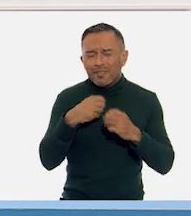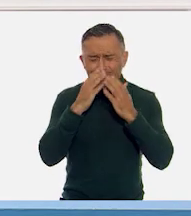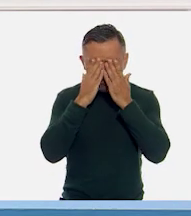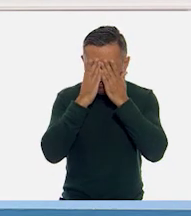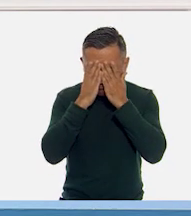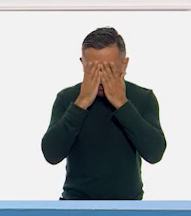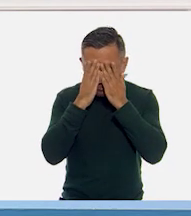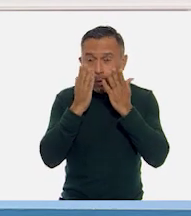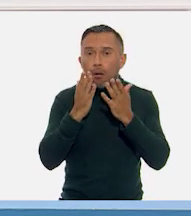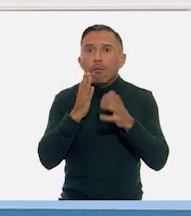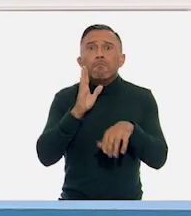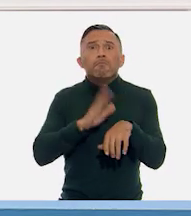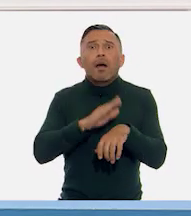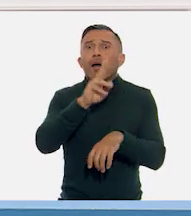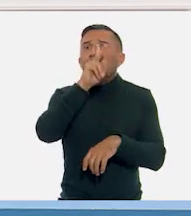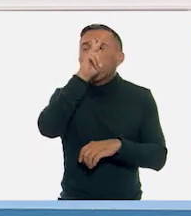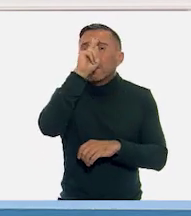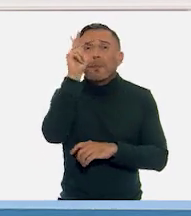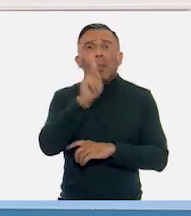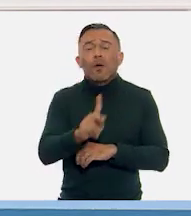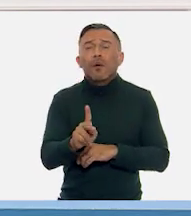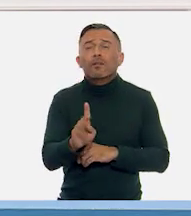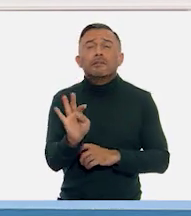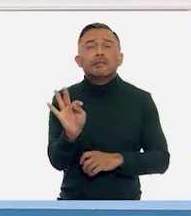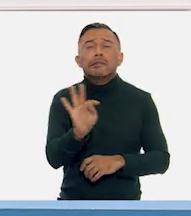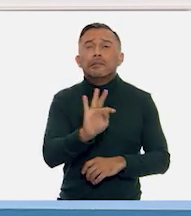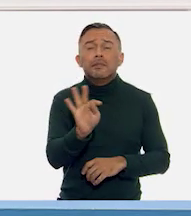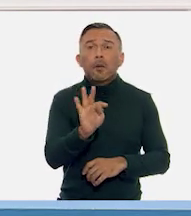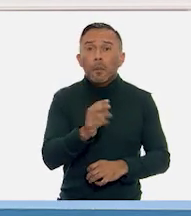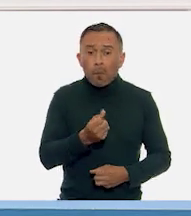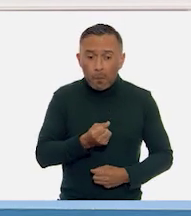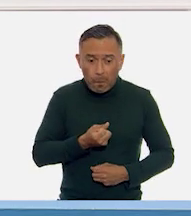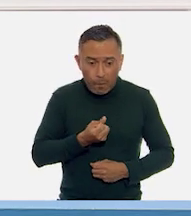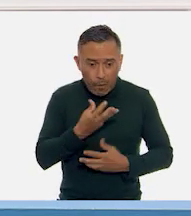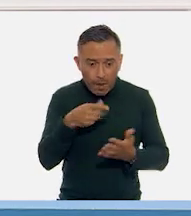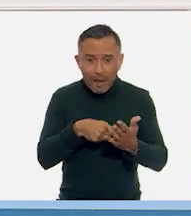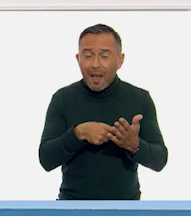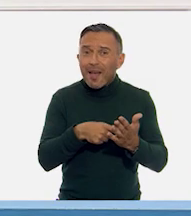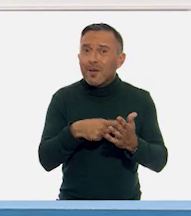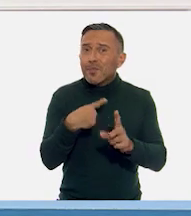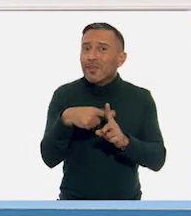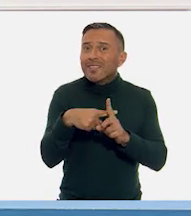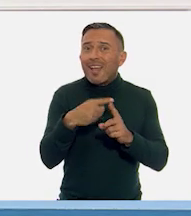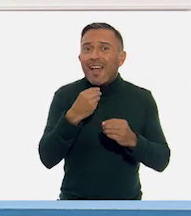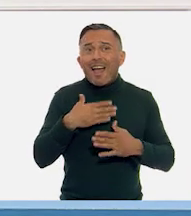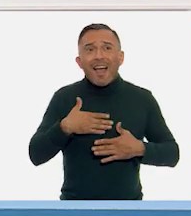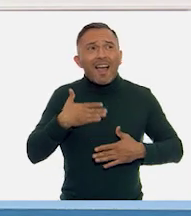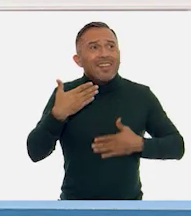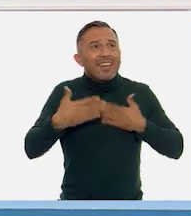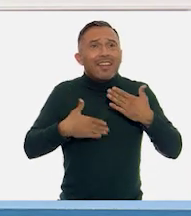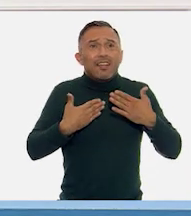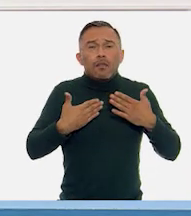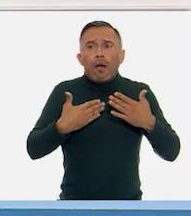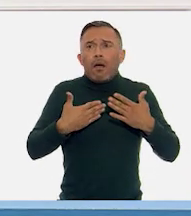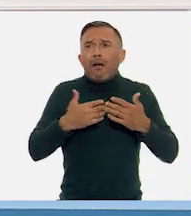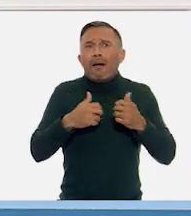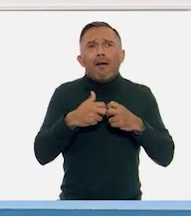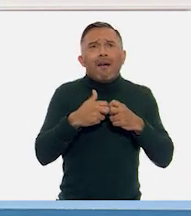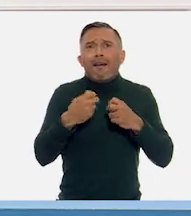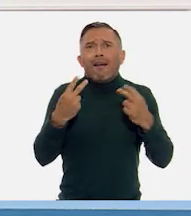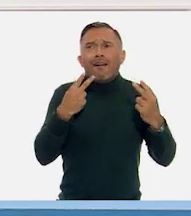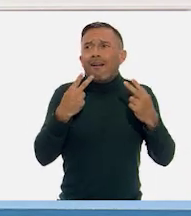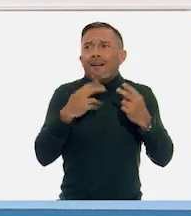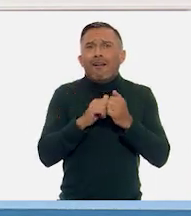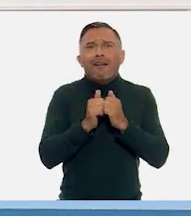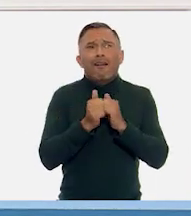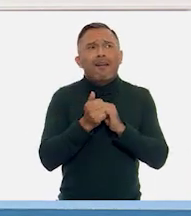O peor aún, ¿qué tal que el poema es alegre y yo me pongo a llorar de los nervios? ¡Ay, no! ¿Qué